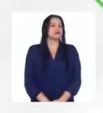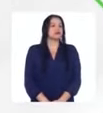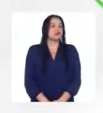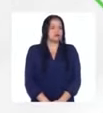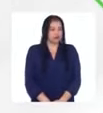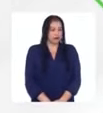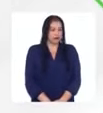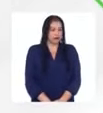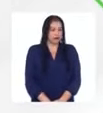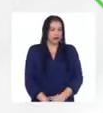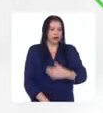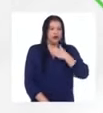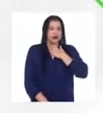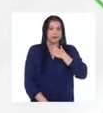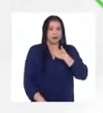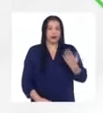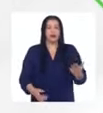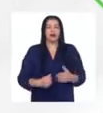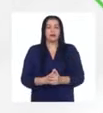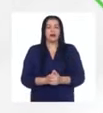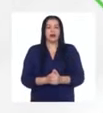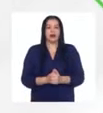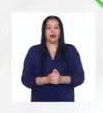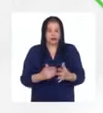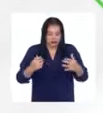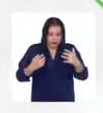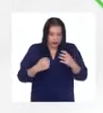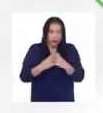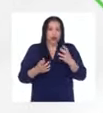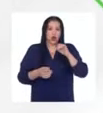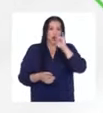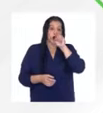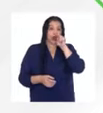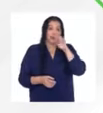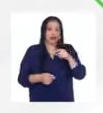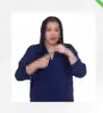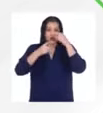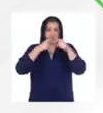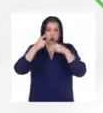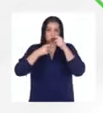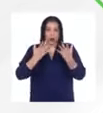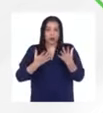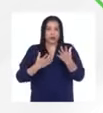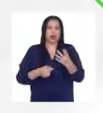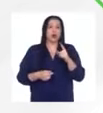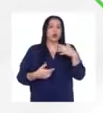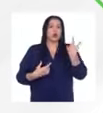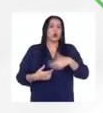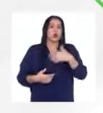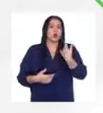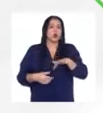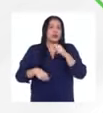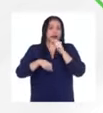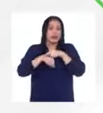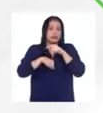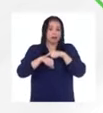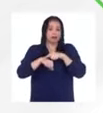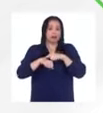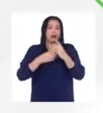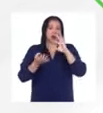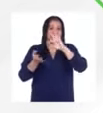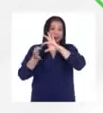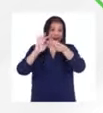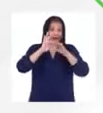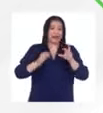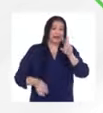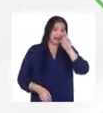A mí me movió mucho cuando Inés cuenta ese episodio sobre Río. Porque